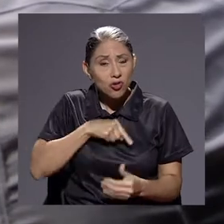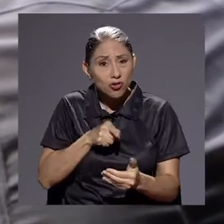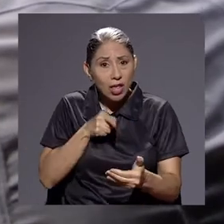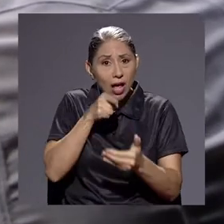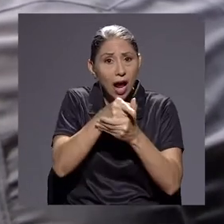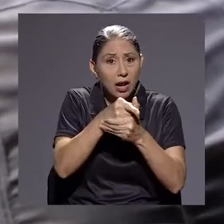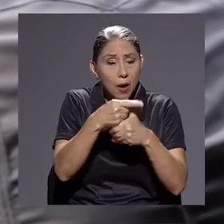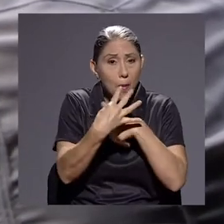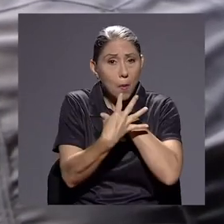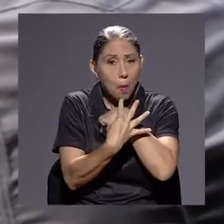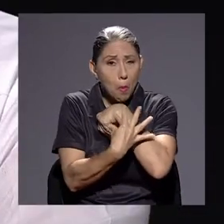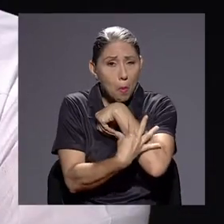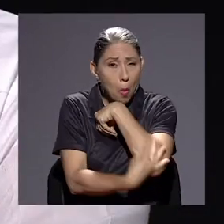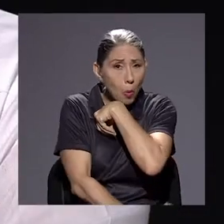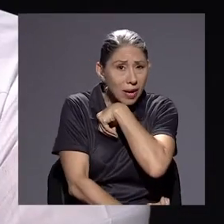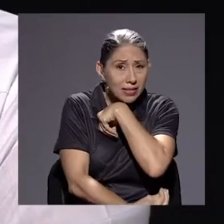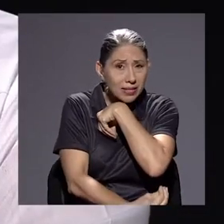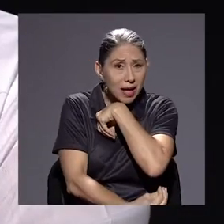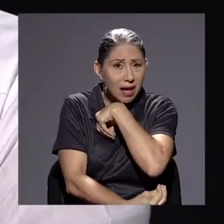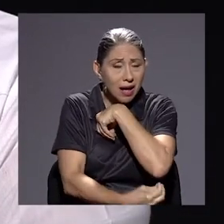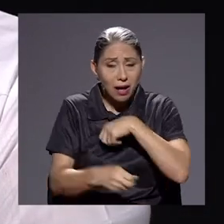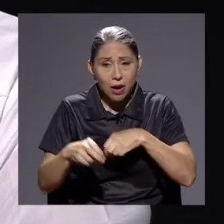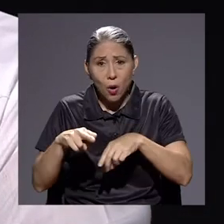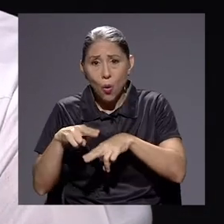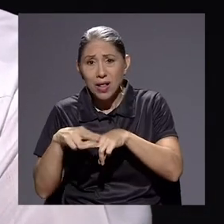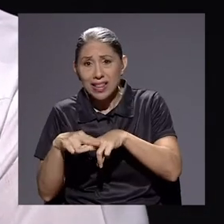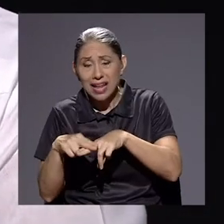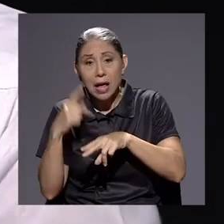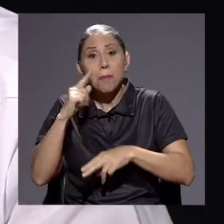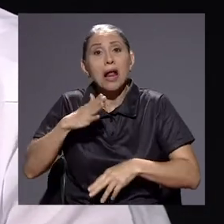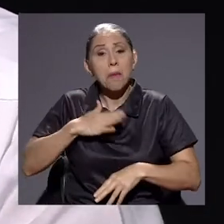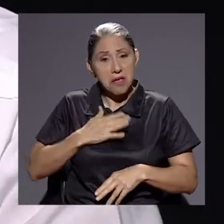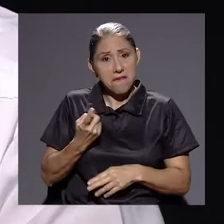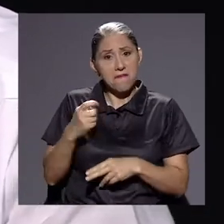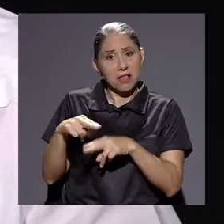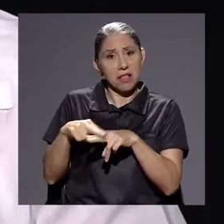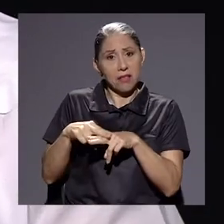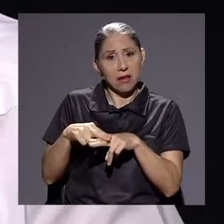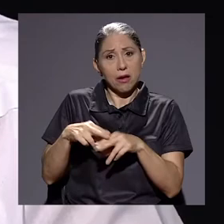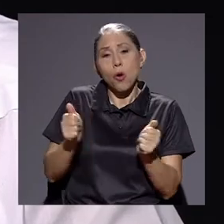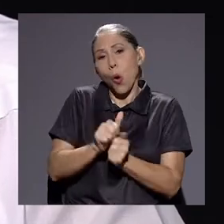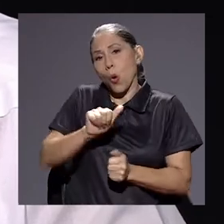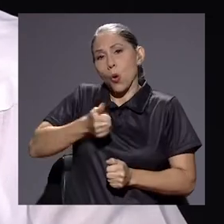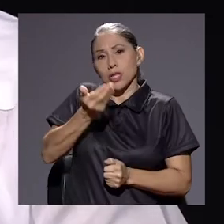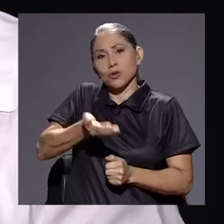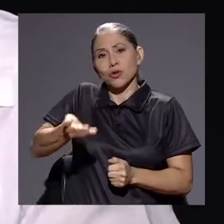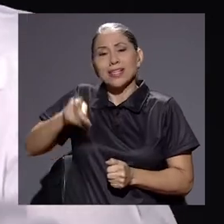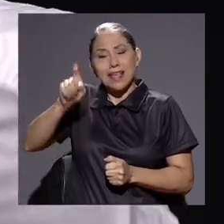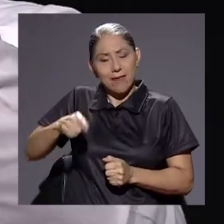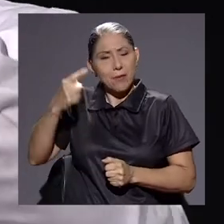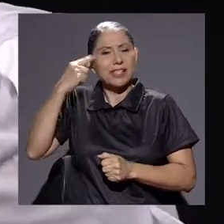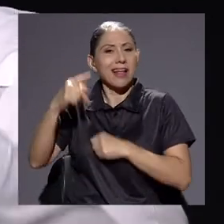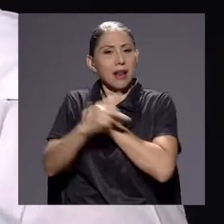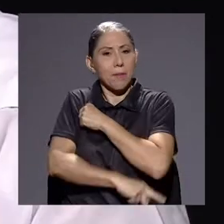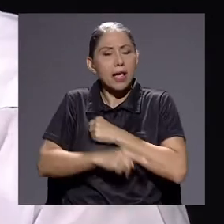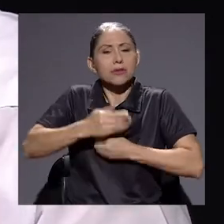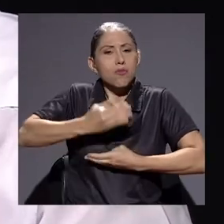y tren. Para mí el tren hace falta. Como un conjunto de obras de infraestructura que el país tiene que pensar